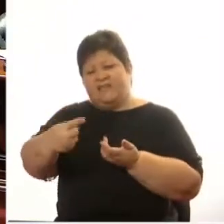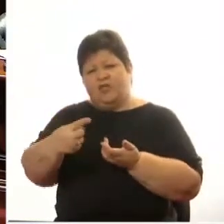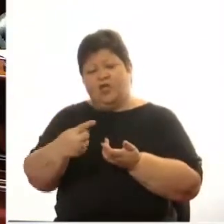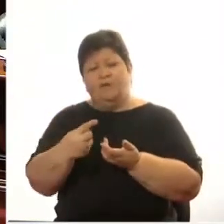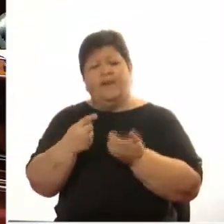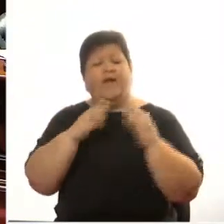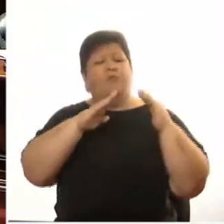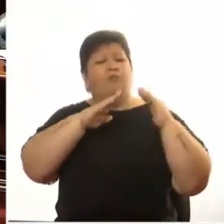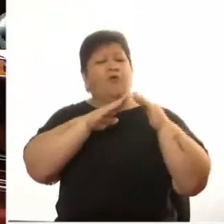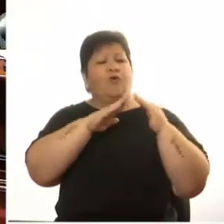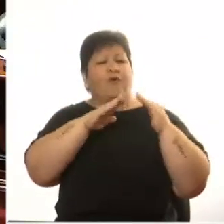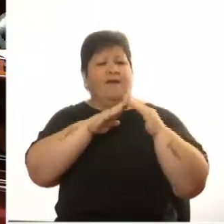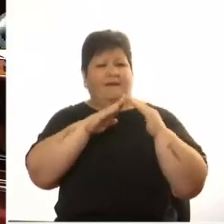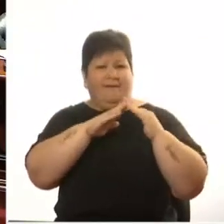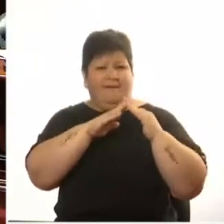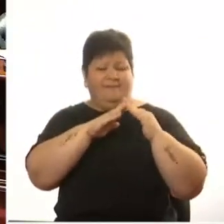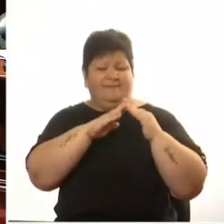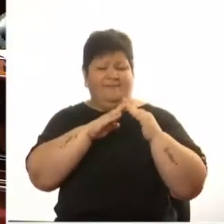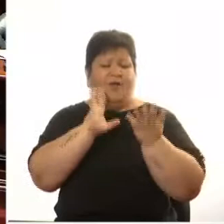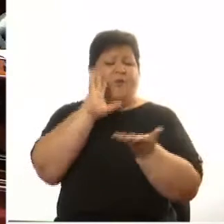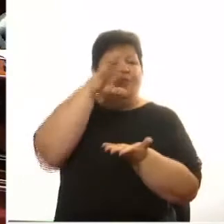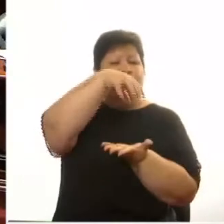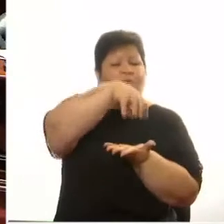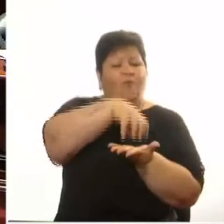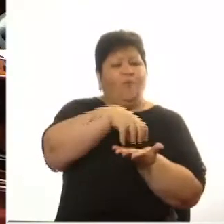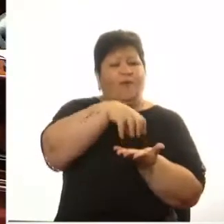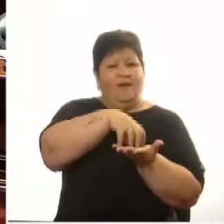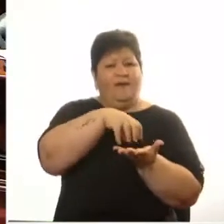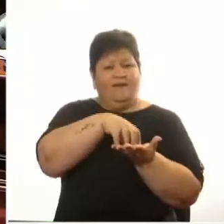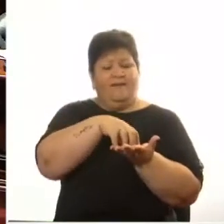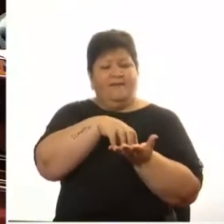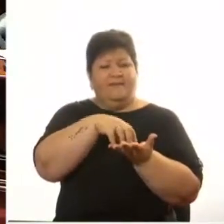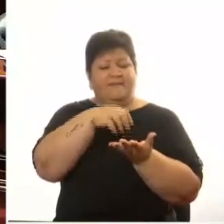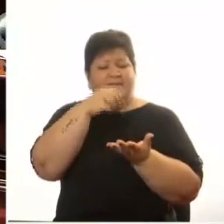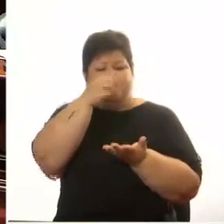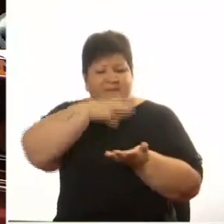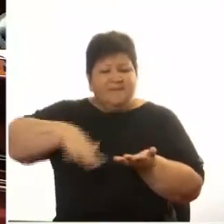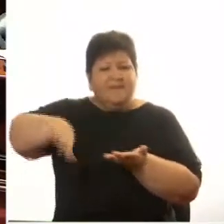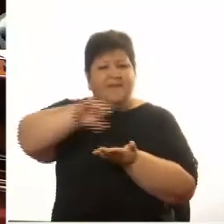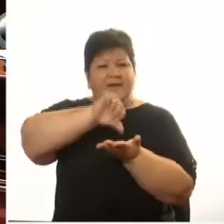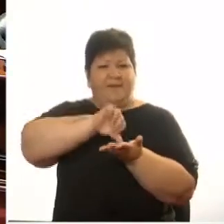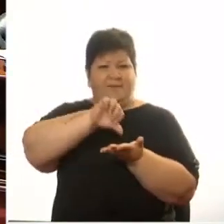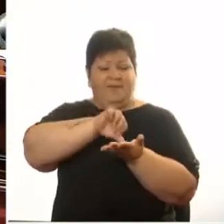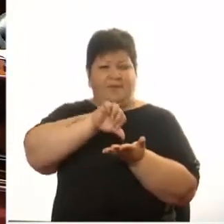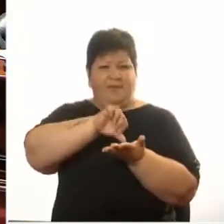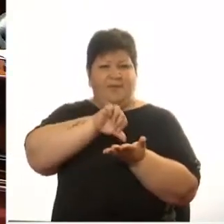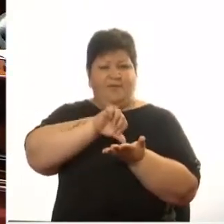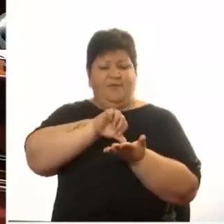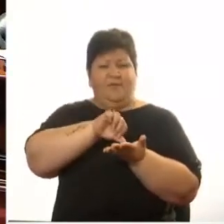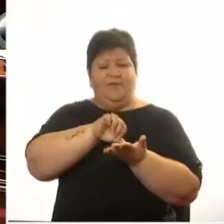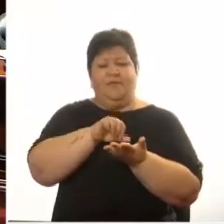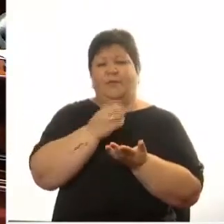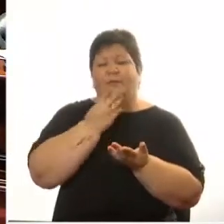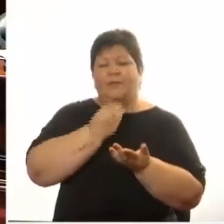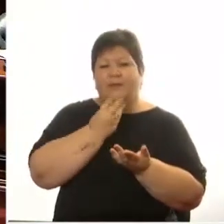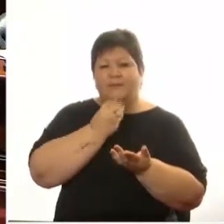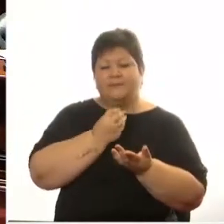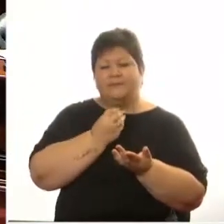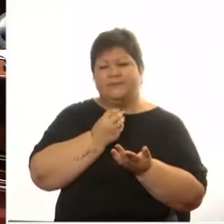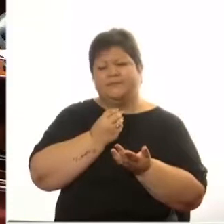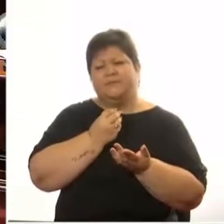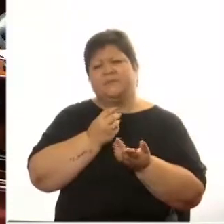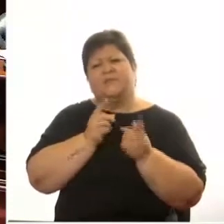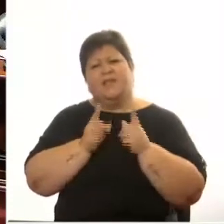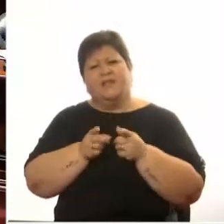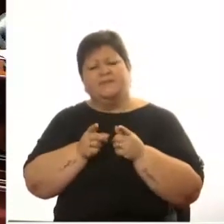pueblo judío un Guani que era embajador después fue ministro de relaciones exteriores y no tenemos que seguir mucho en aquellos episodios con